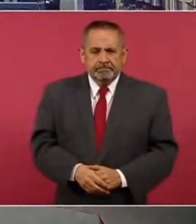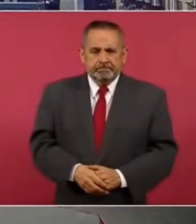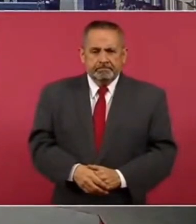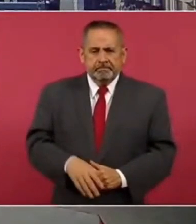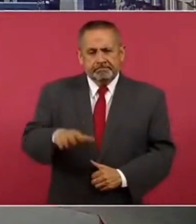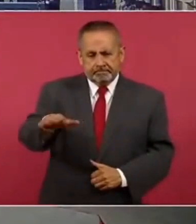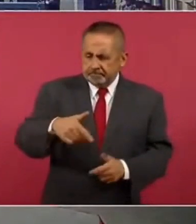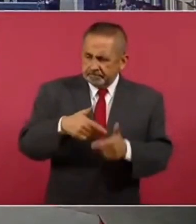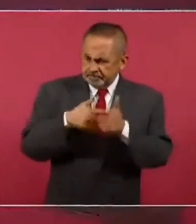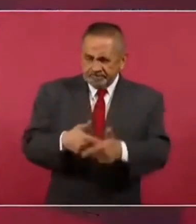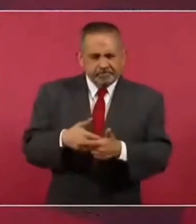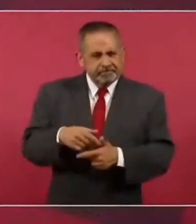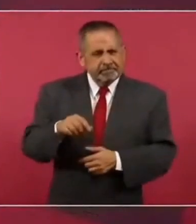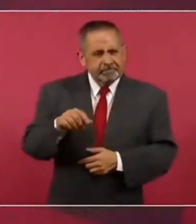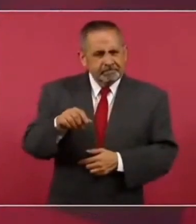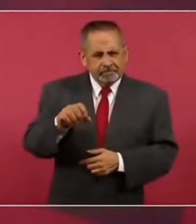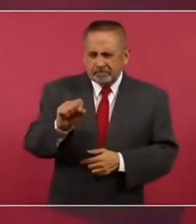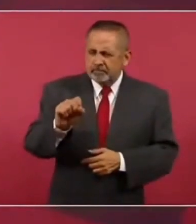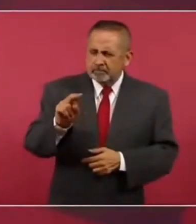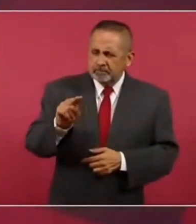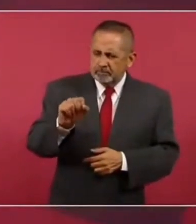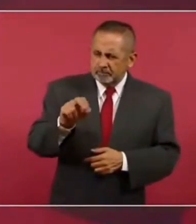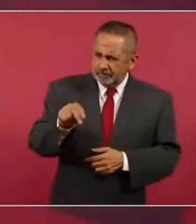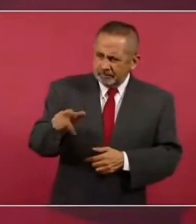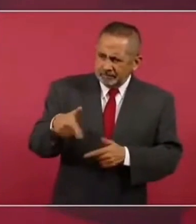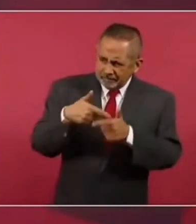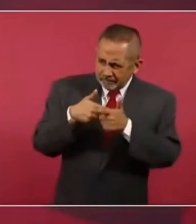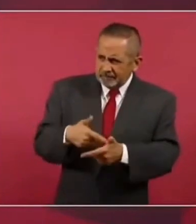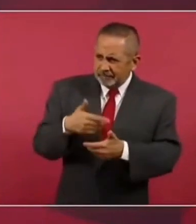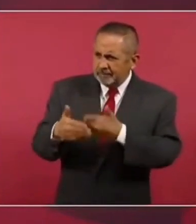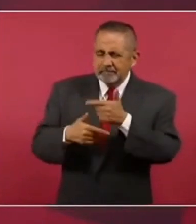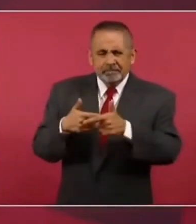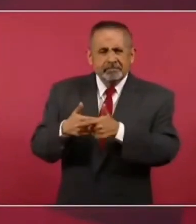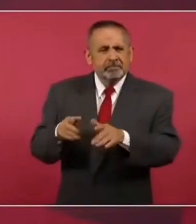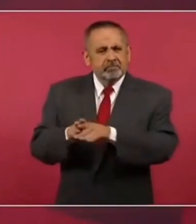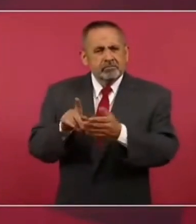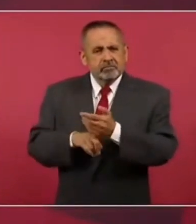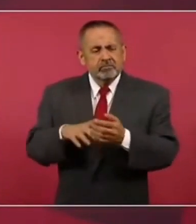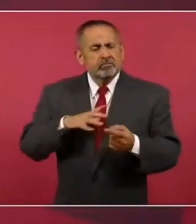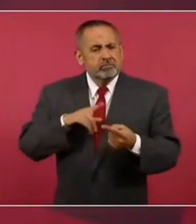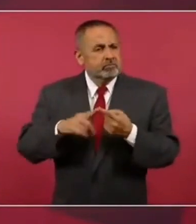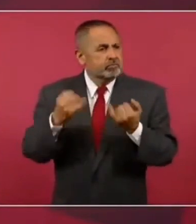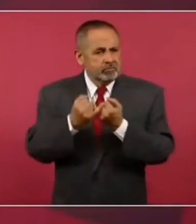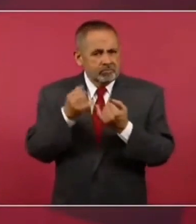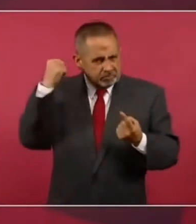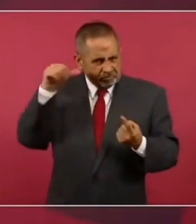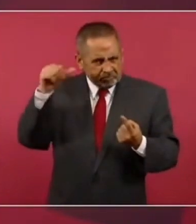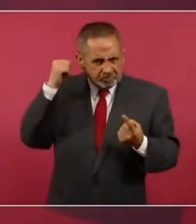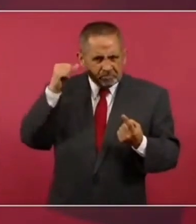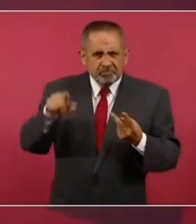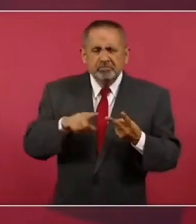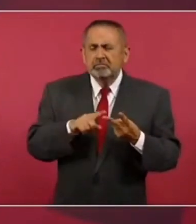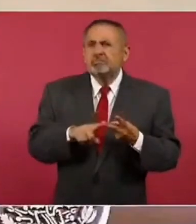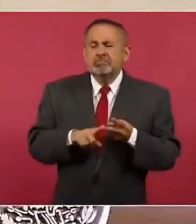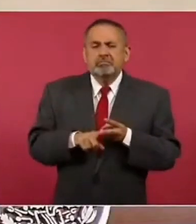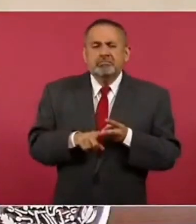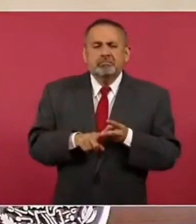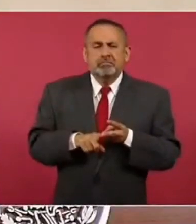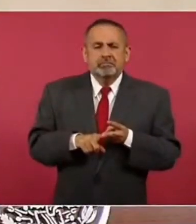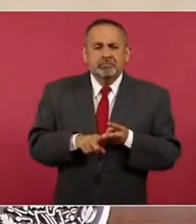insistiendo. Tenemos casos en Acapulco y